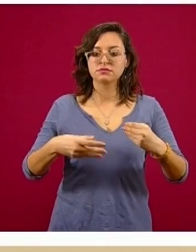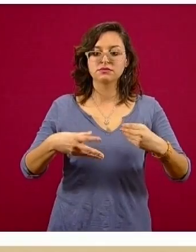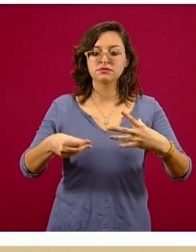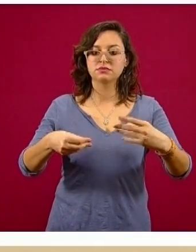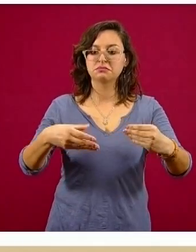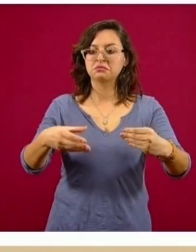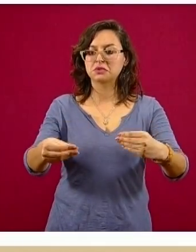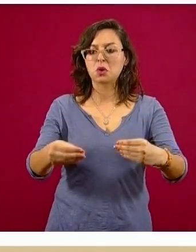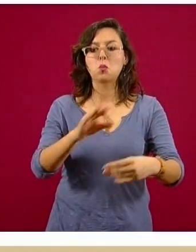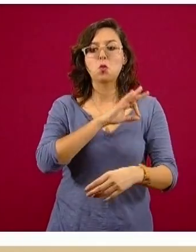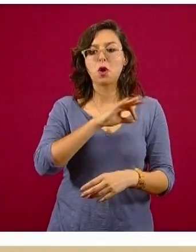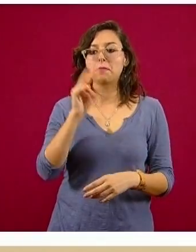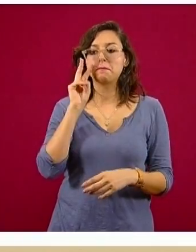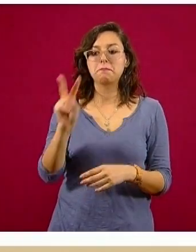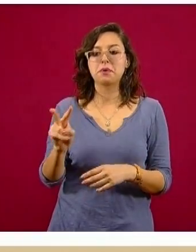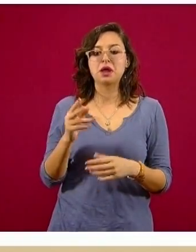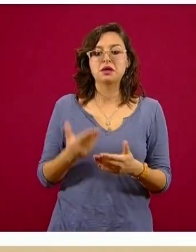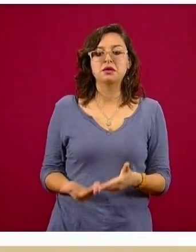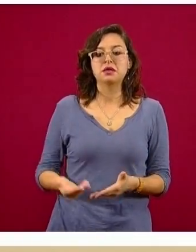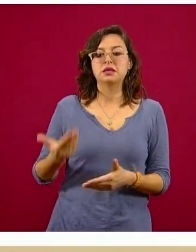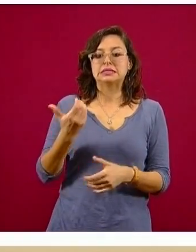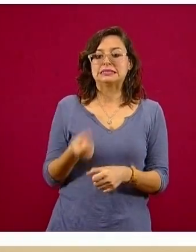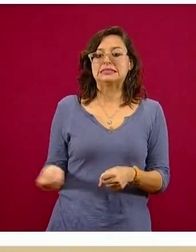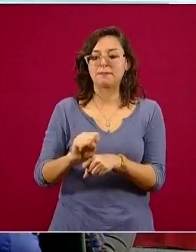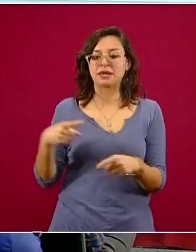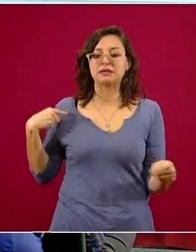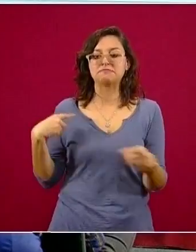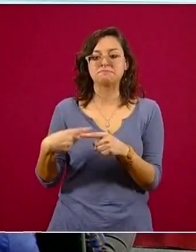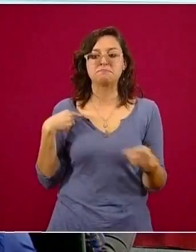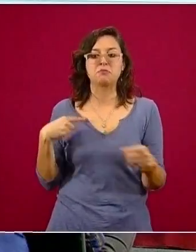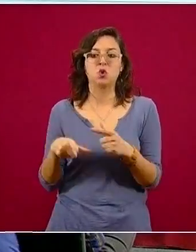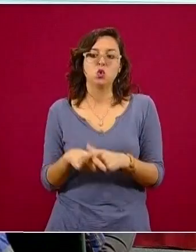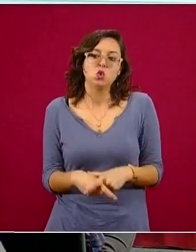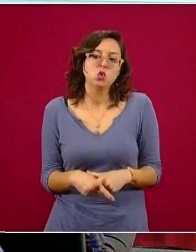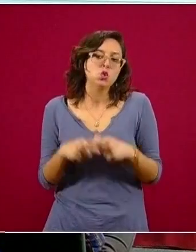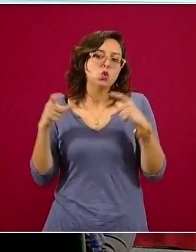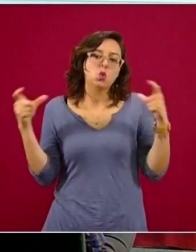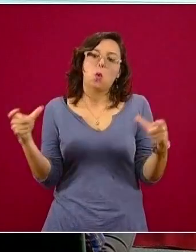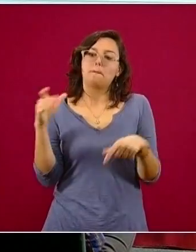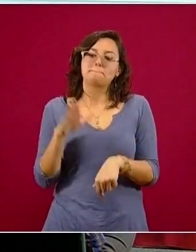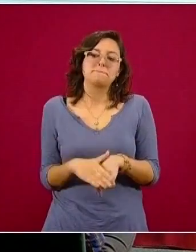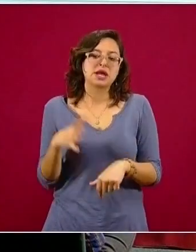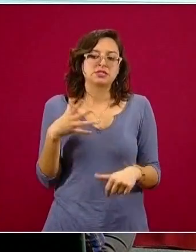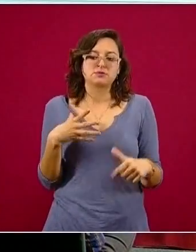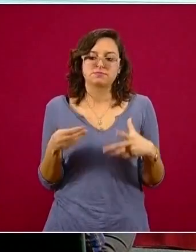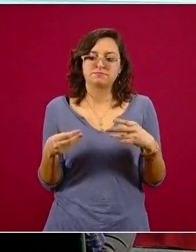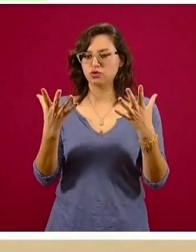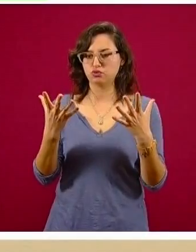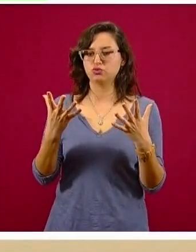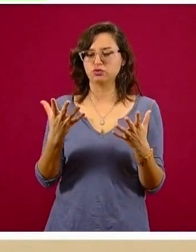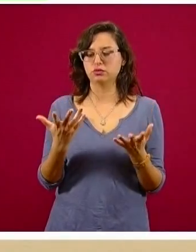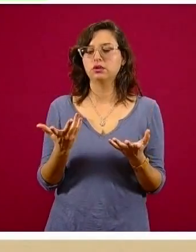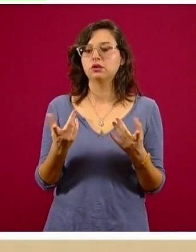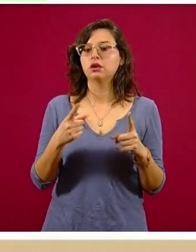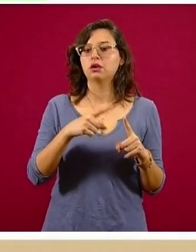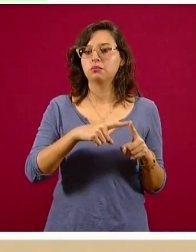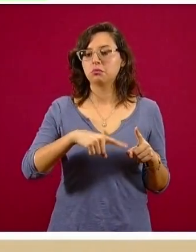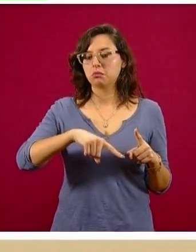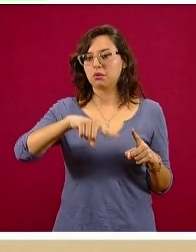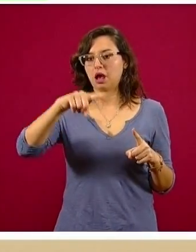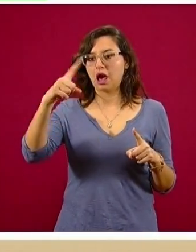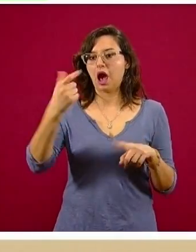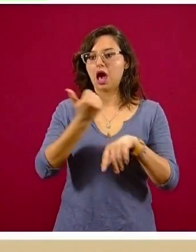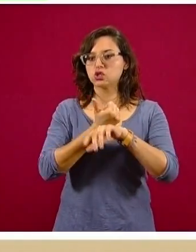pacientes que requieren un ventilador, mencionó que Tabasco tiene un 66% de ocupación, seguido de Nuevo León y de Baja